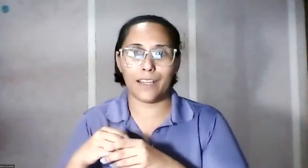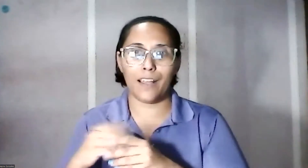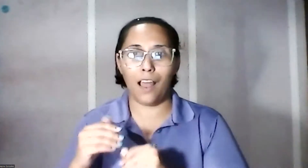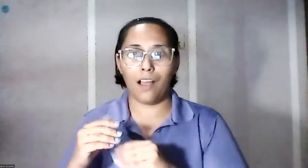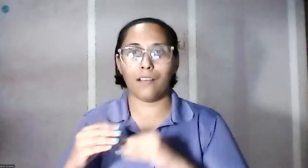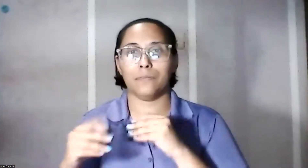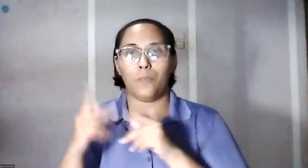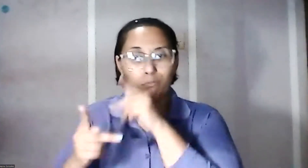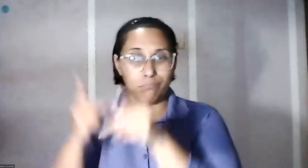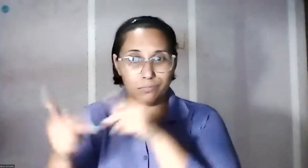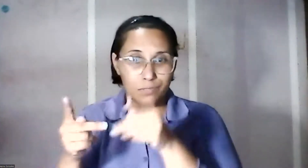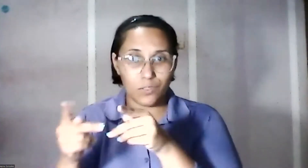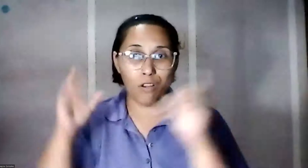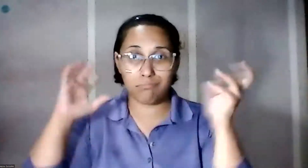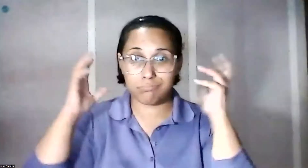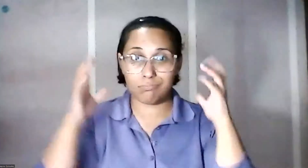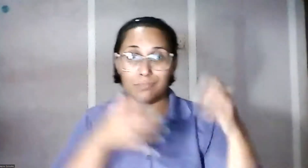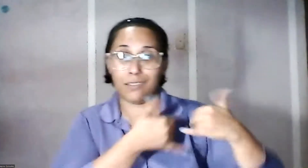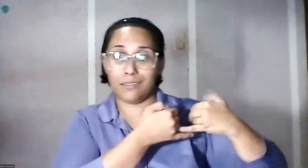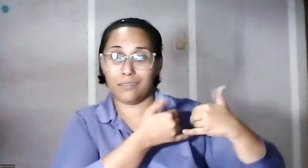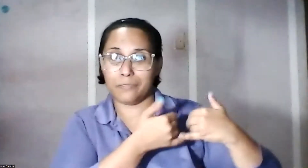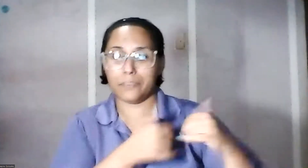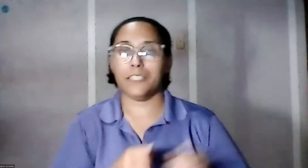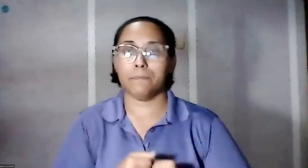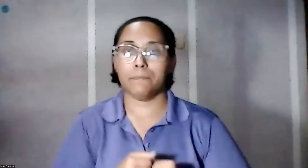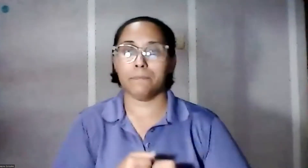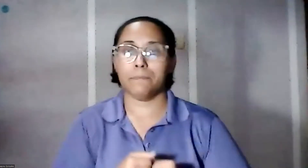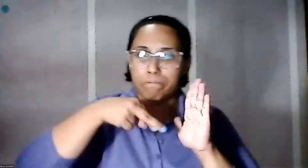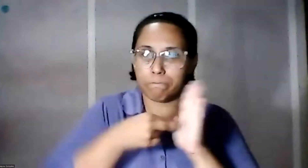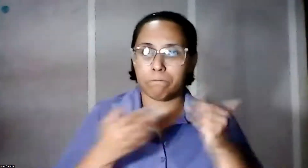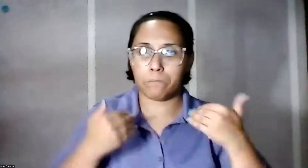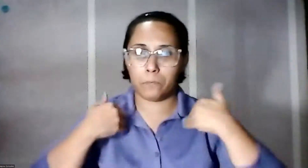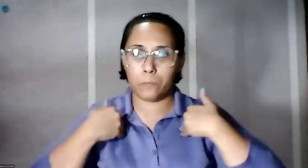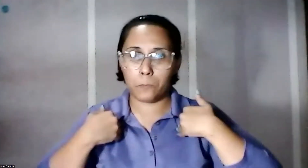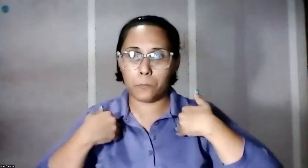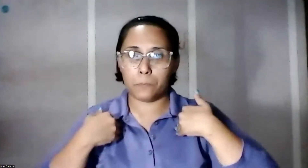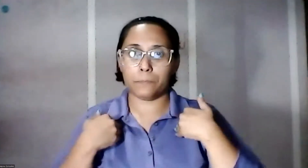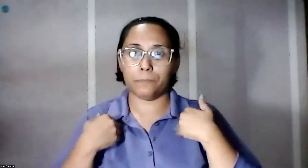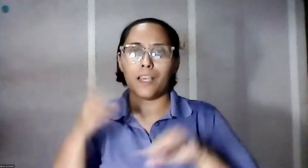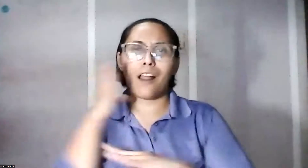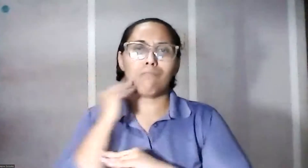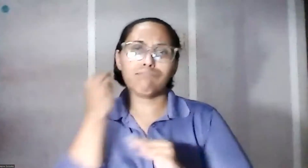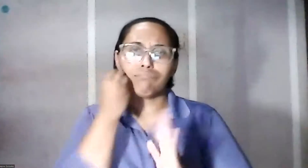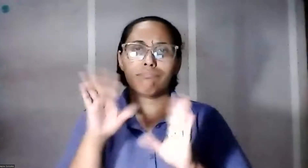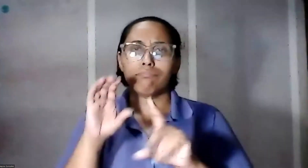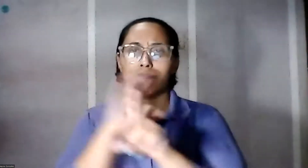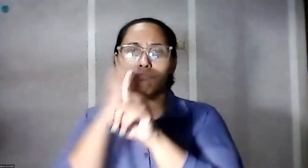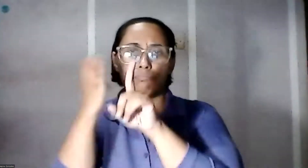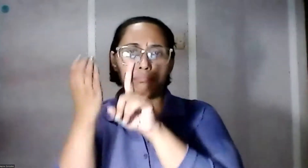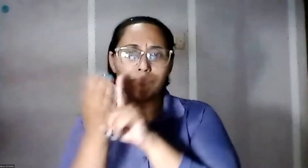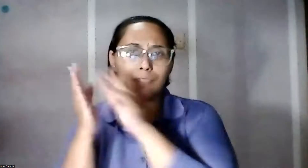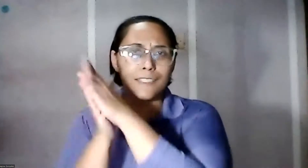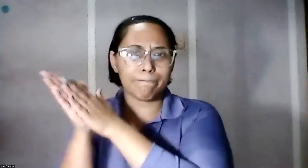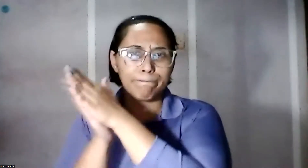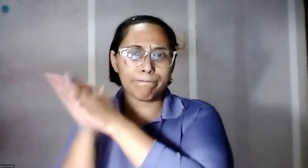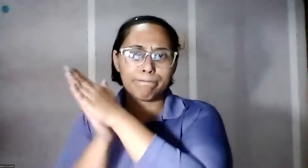radionovelas, vale la pena destacar el rol que tuvo en un momento dado de una de las experiencias culturales más interesantes que se han dado aquí,